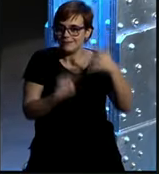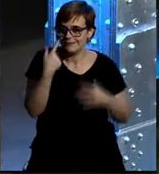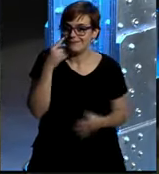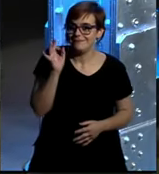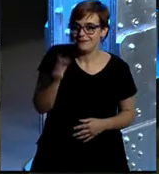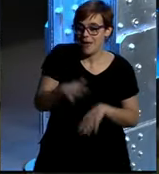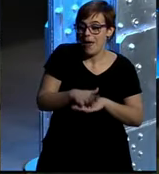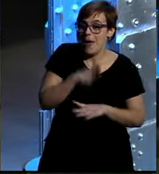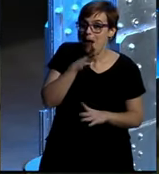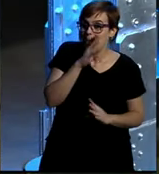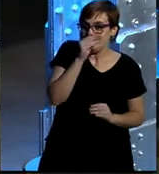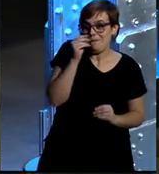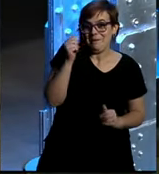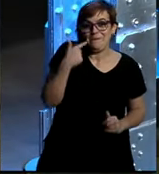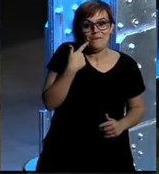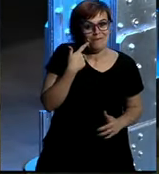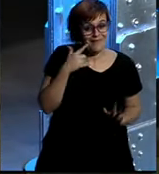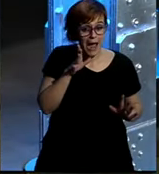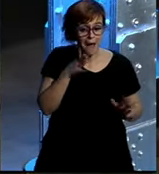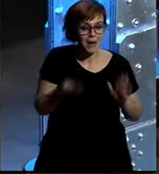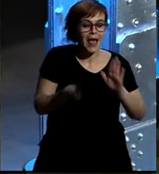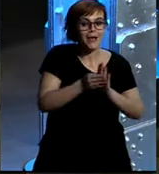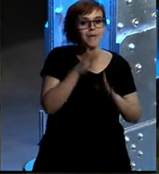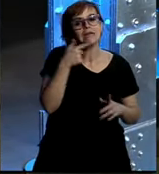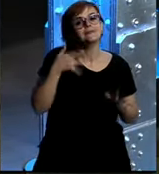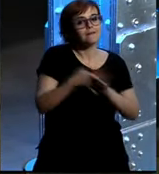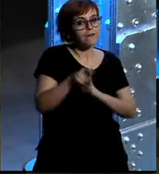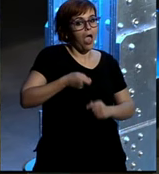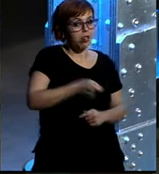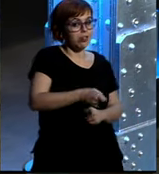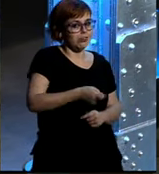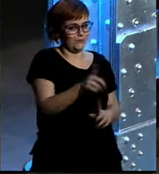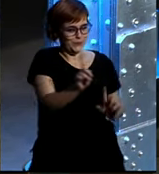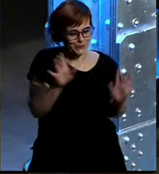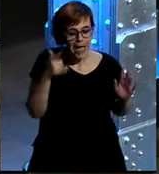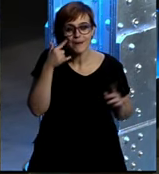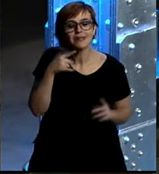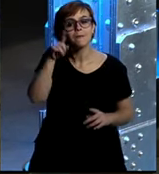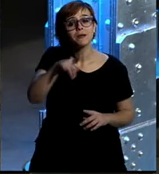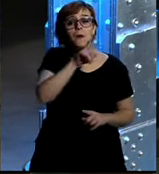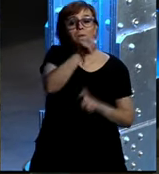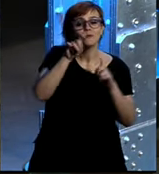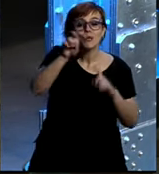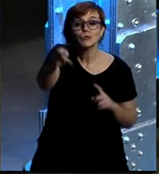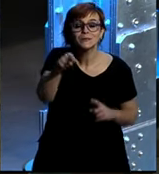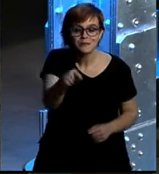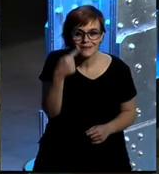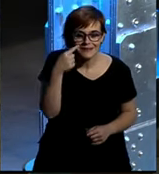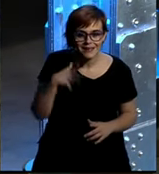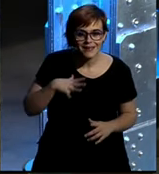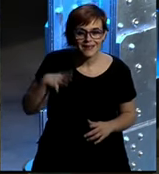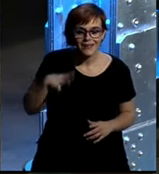mirado rápidamente lo digo cuando lo he traído he mirado rápidamente ha sido una provocación si otra pregunta aquí delante aquí si